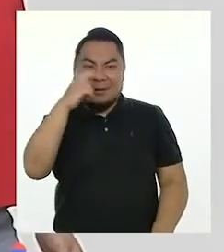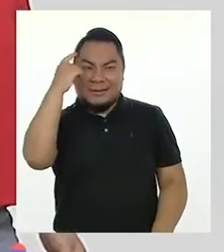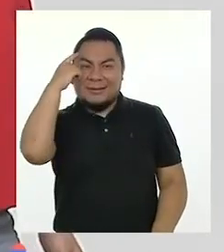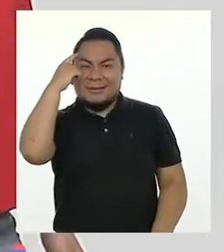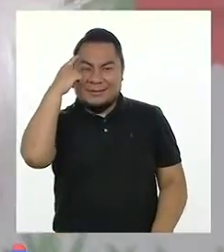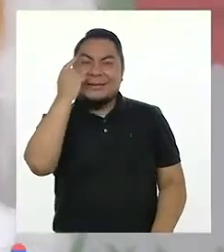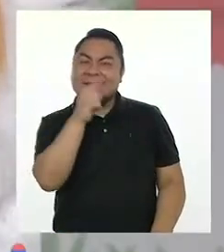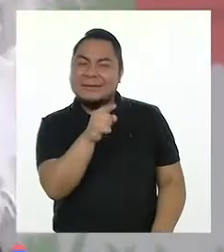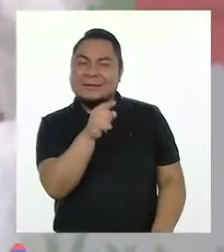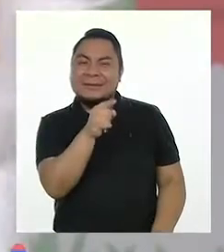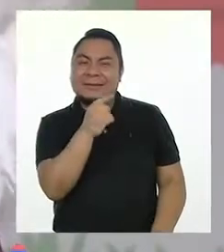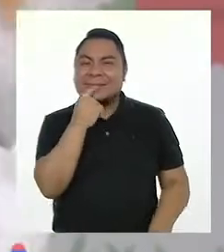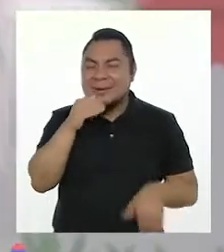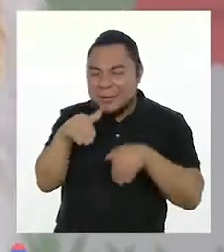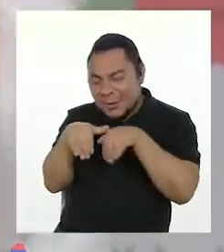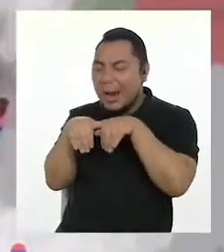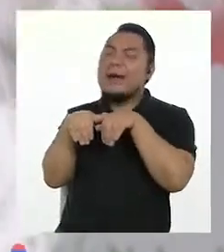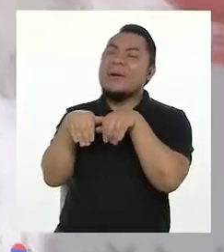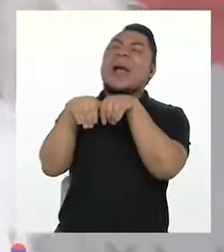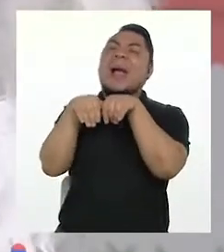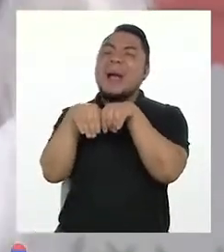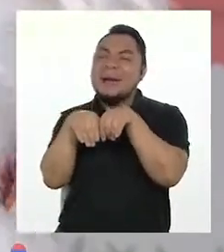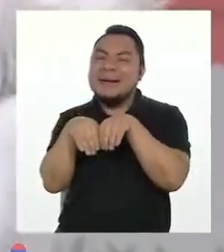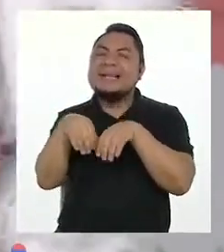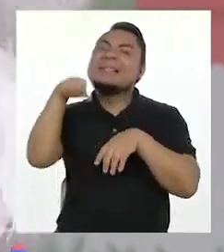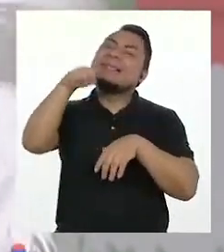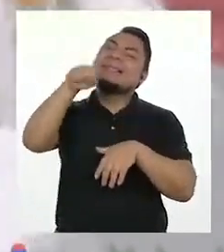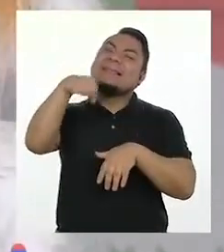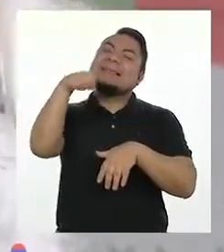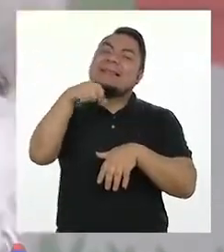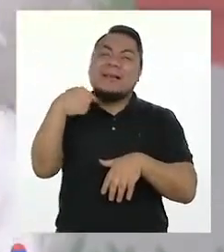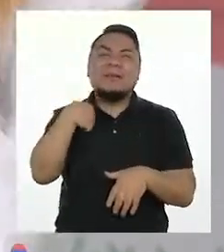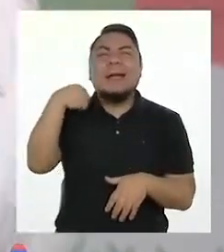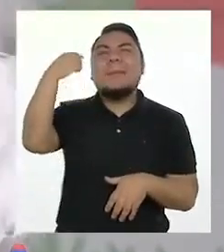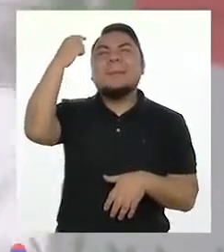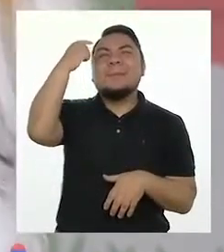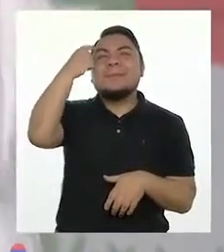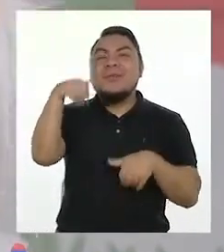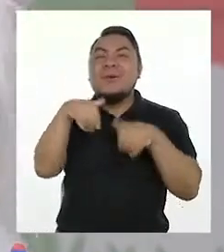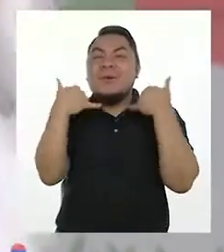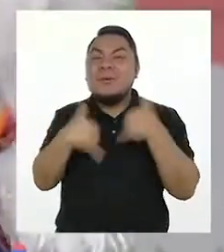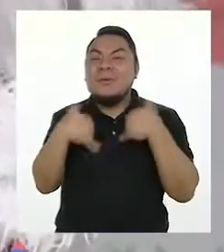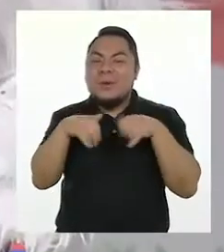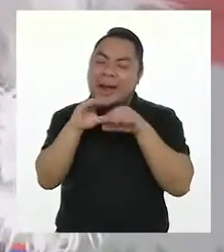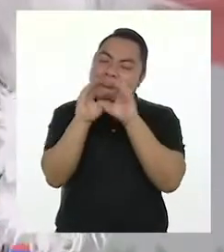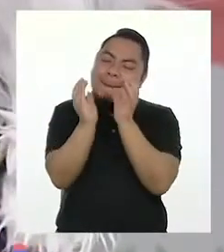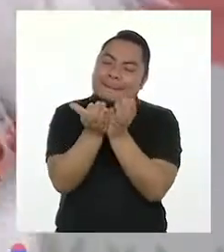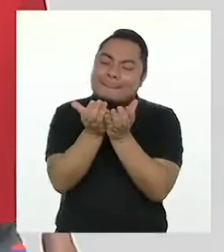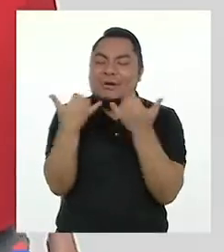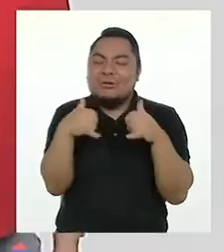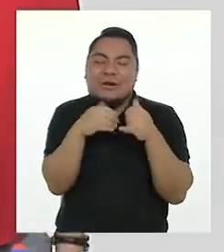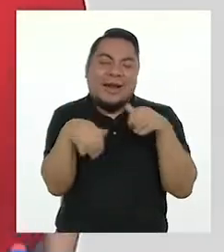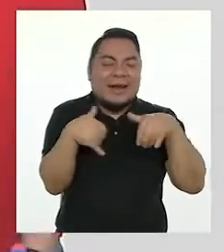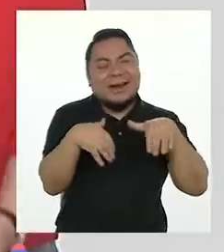pensando? Sí, estoy pensando en jugar con mi pelotita.